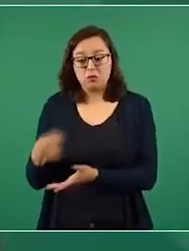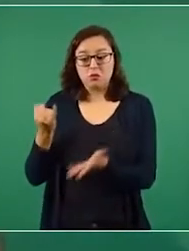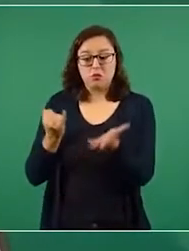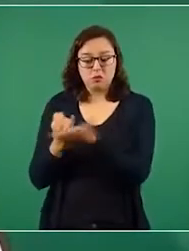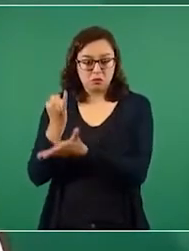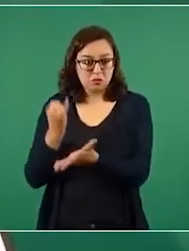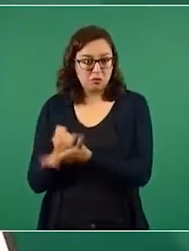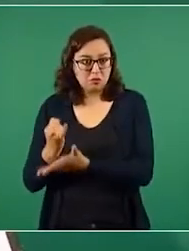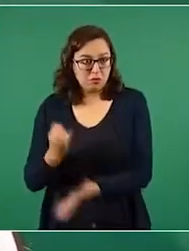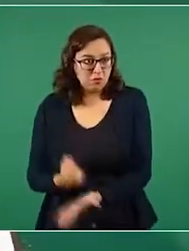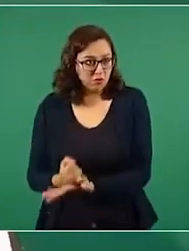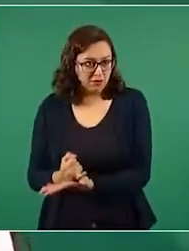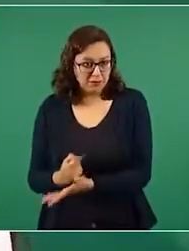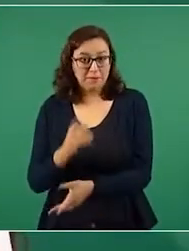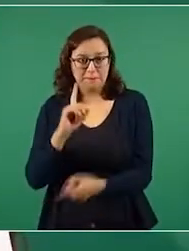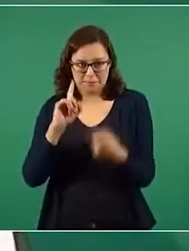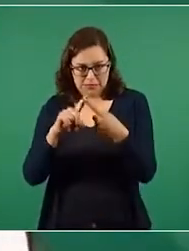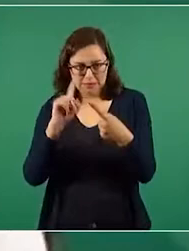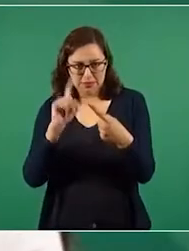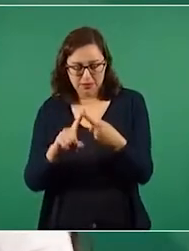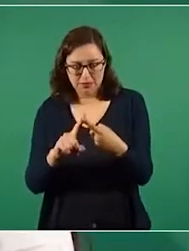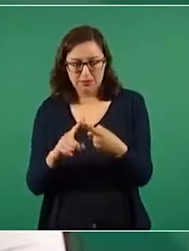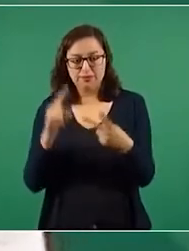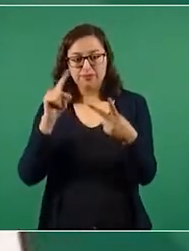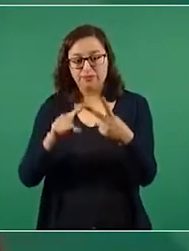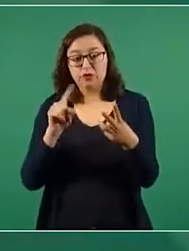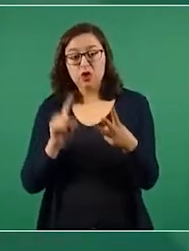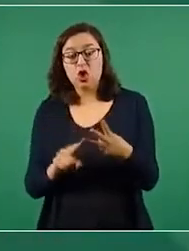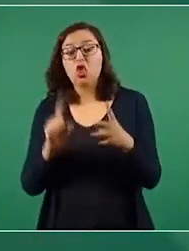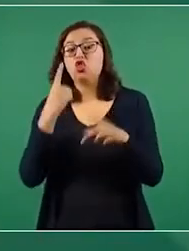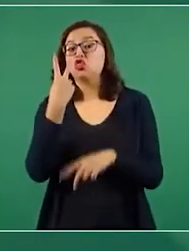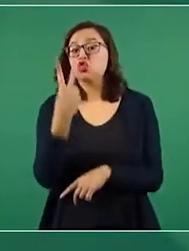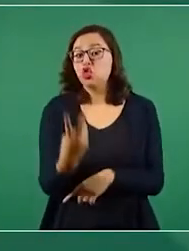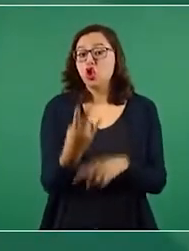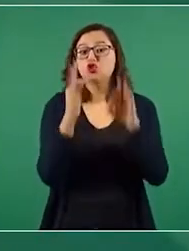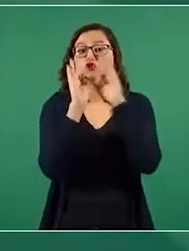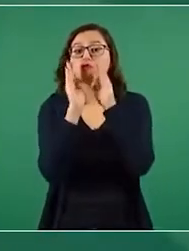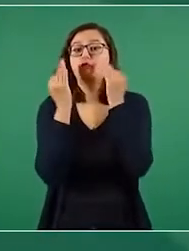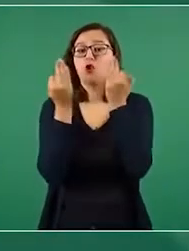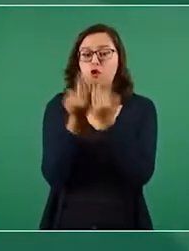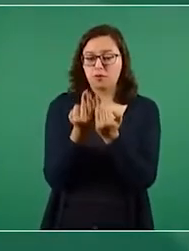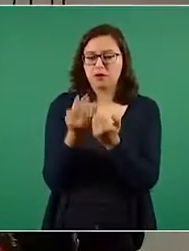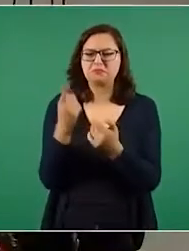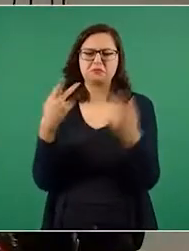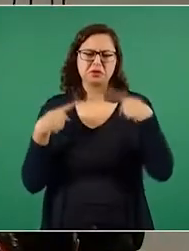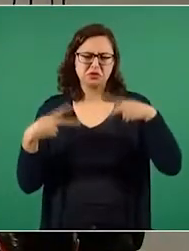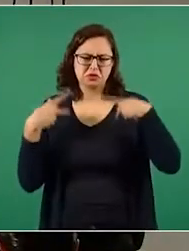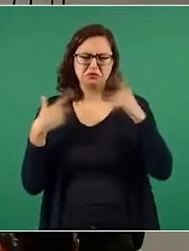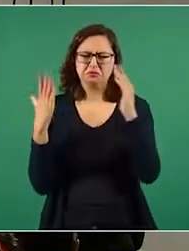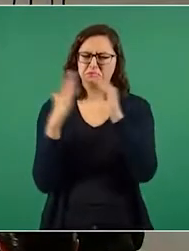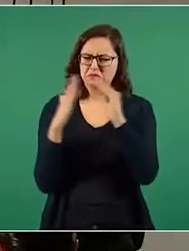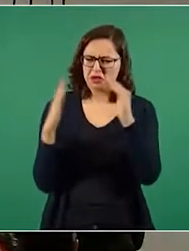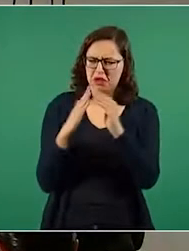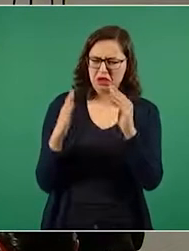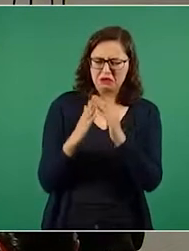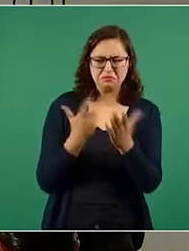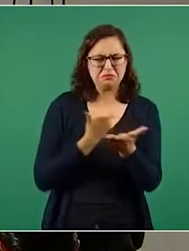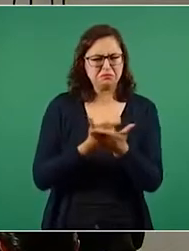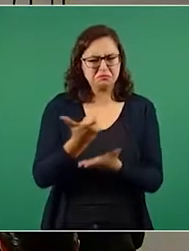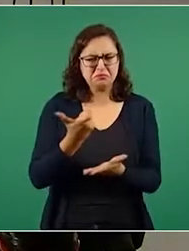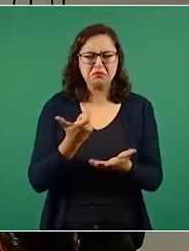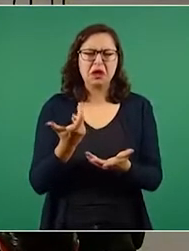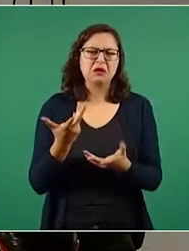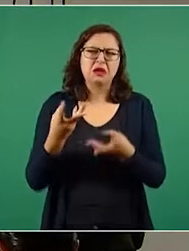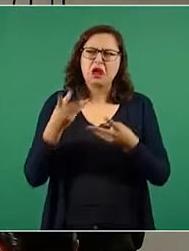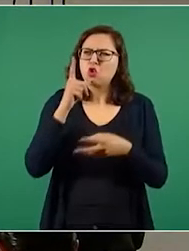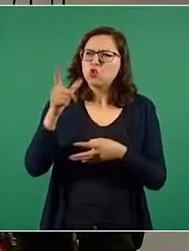domésticas. Existen dos tipos de tarifa doméstica, las de bajo consumo, que reciben subsidio, y las